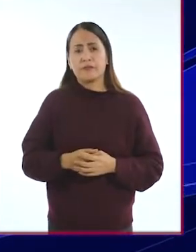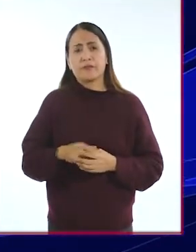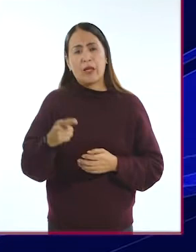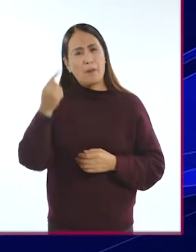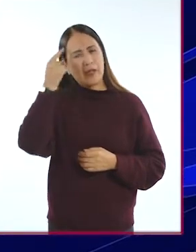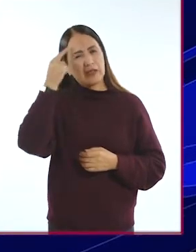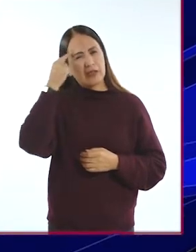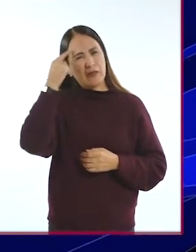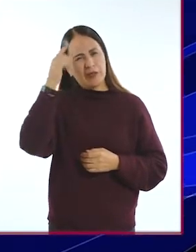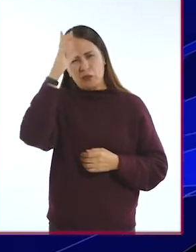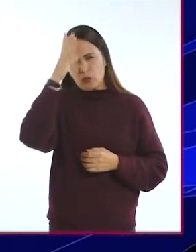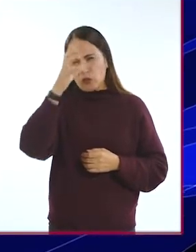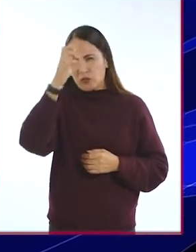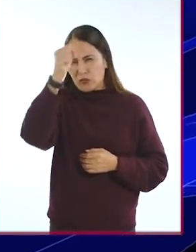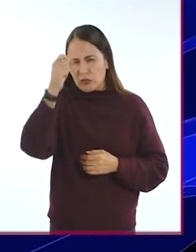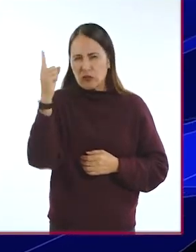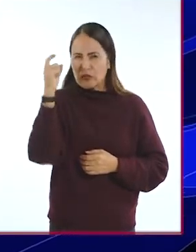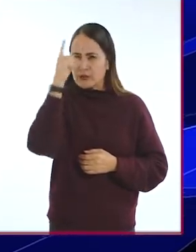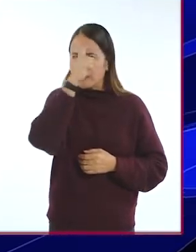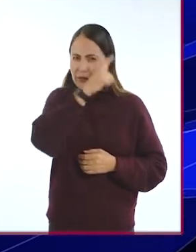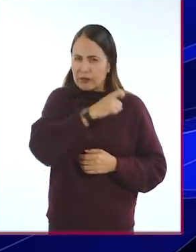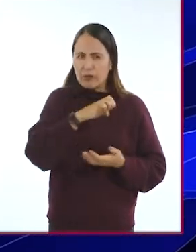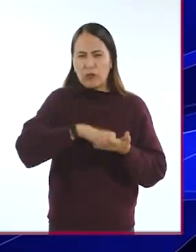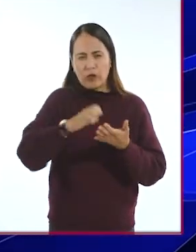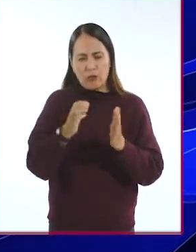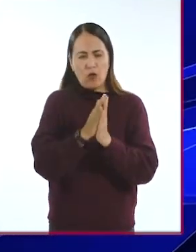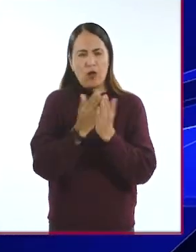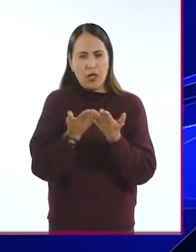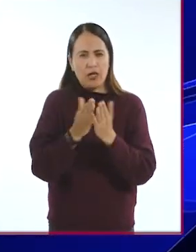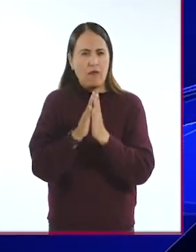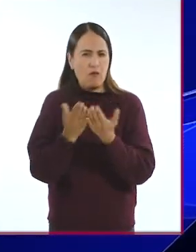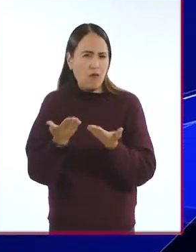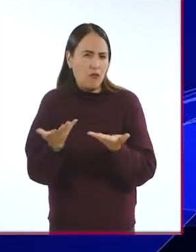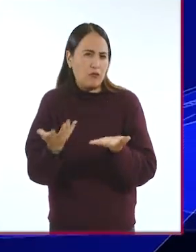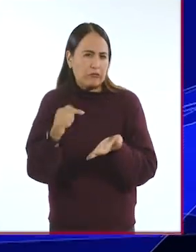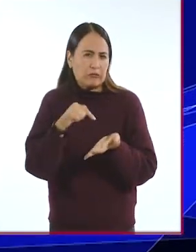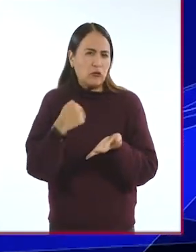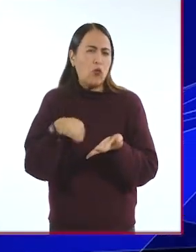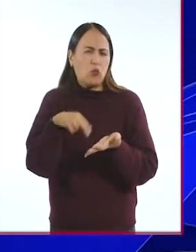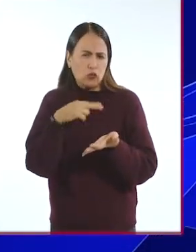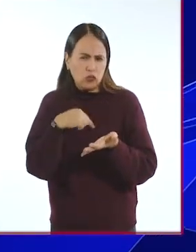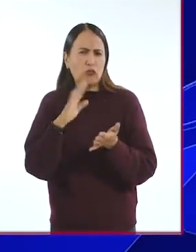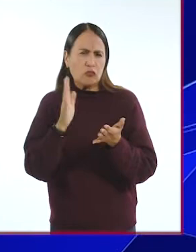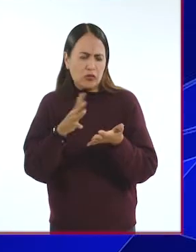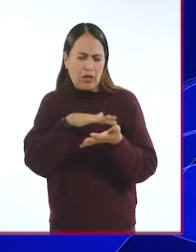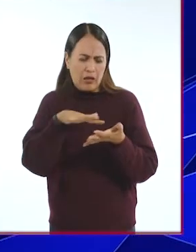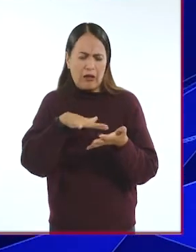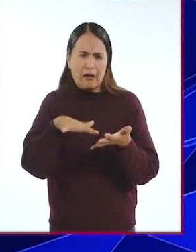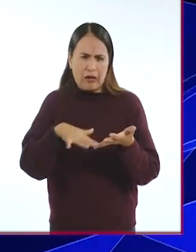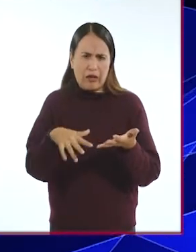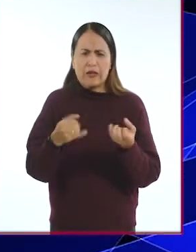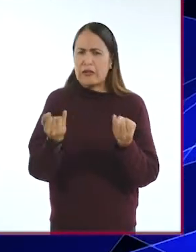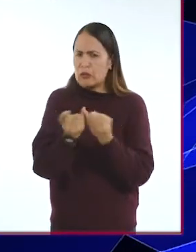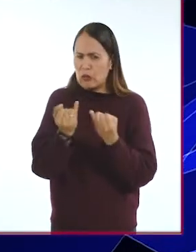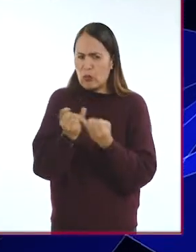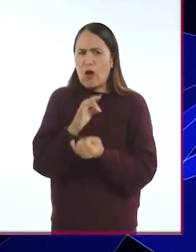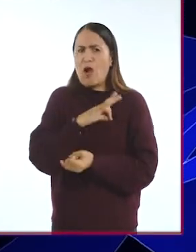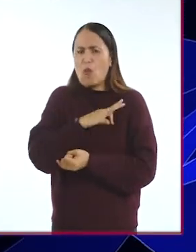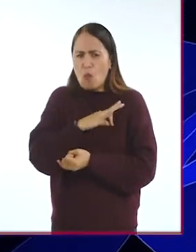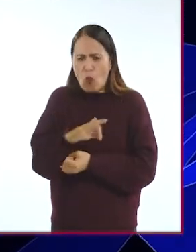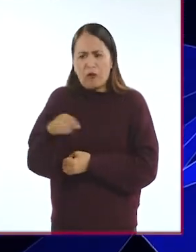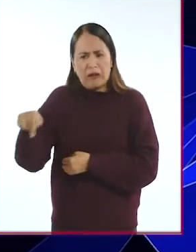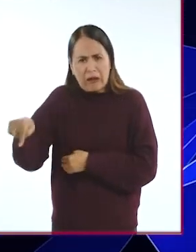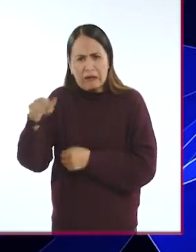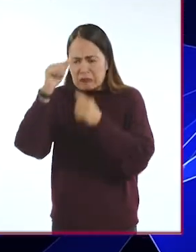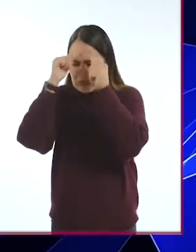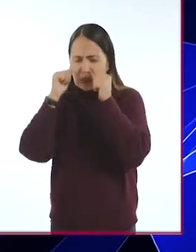sobre todo en pensamientos abstractos. Digamos, pensemos en libros, todos los libros que nosotros hemos leído, ellos tienen la posibilidad